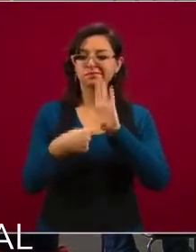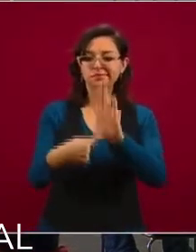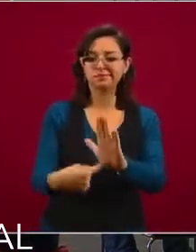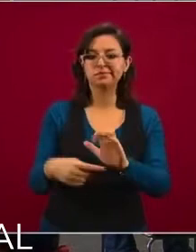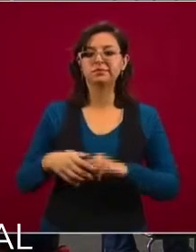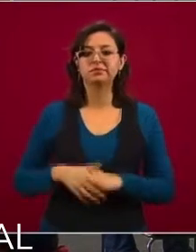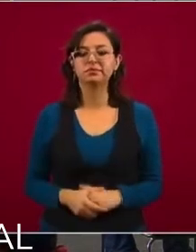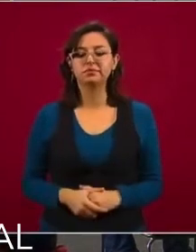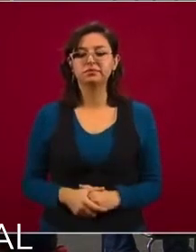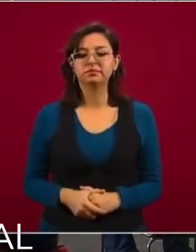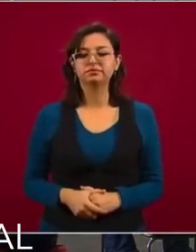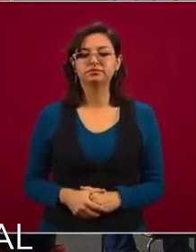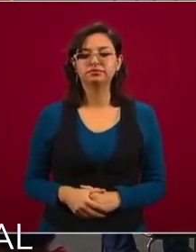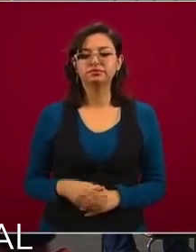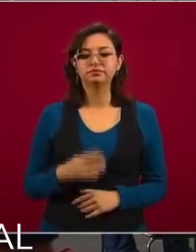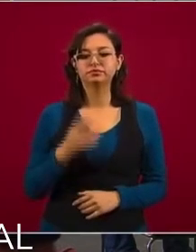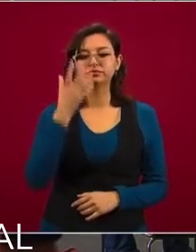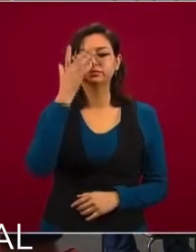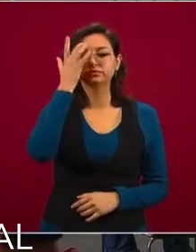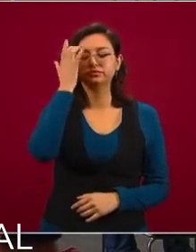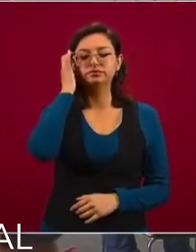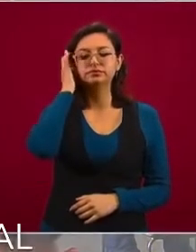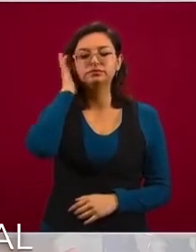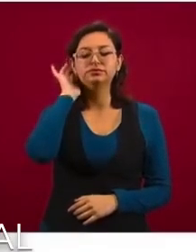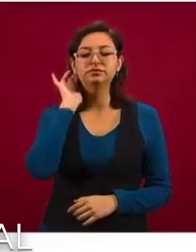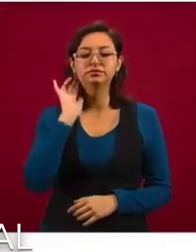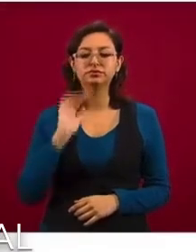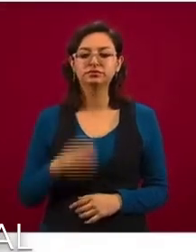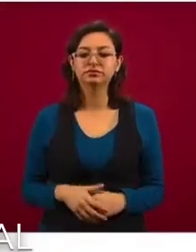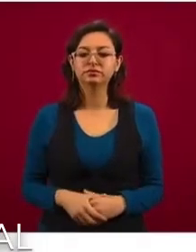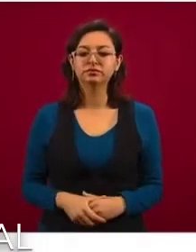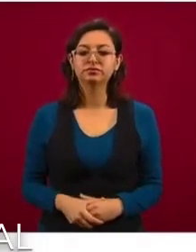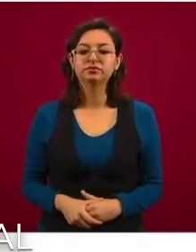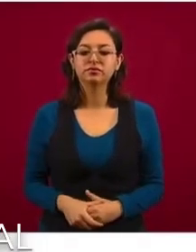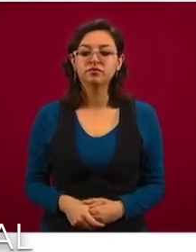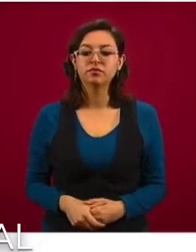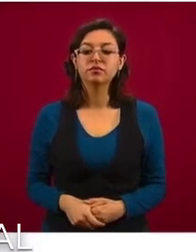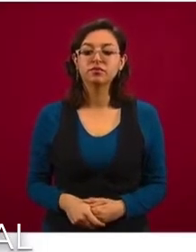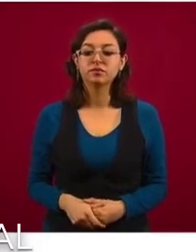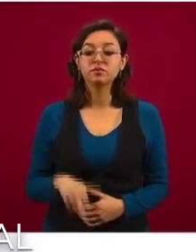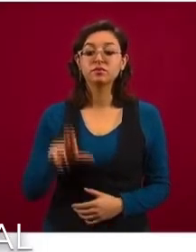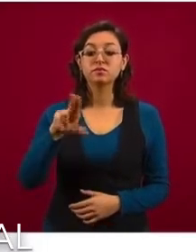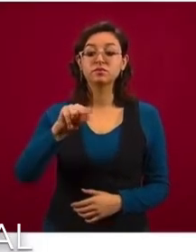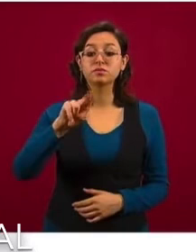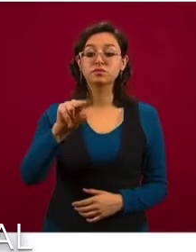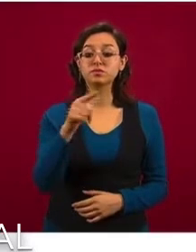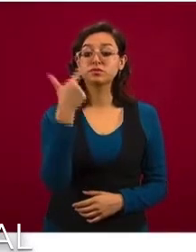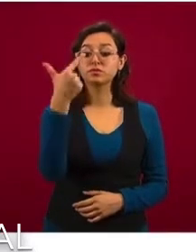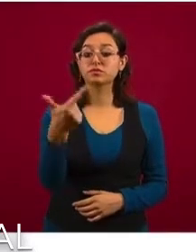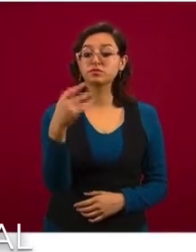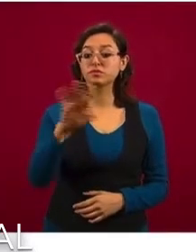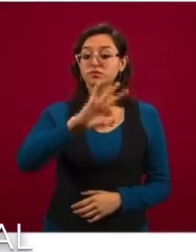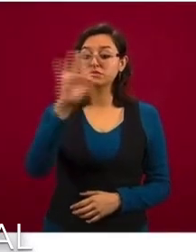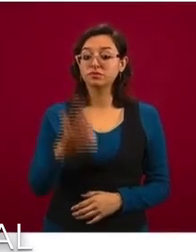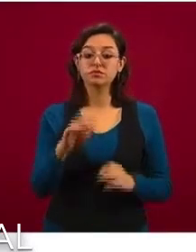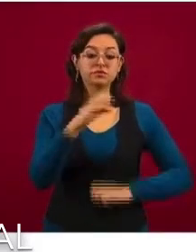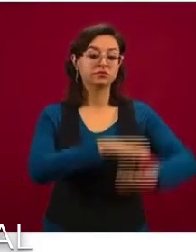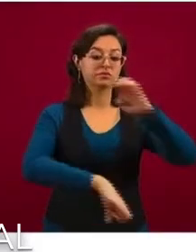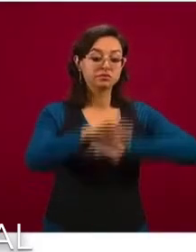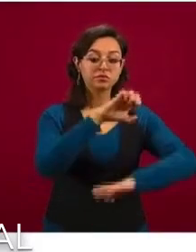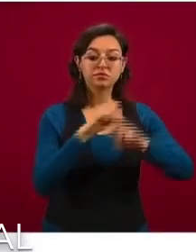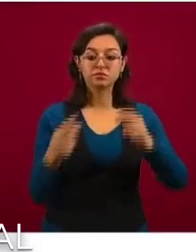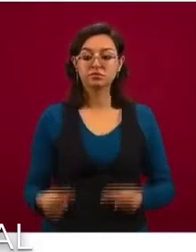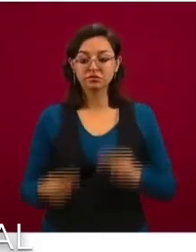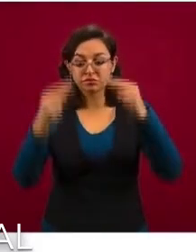Aquí mostramos que el 87 por ciento de las empresas, los negocios a los cuales